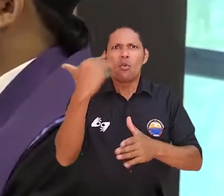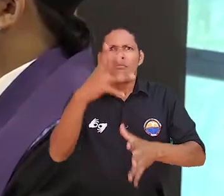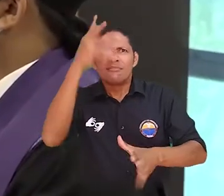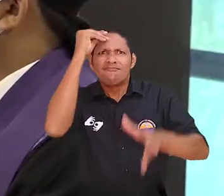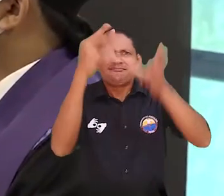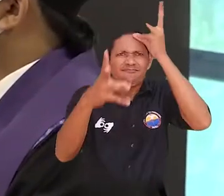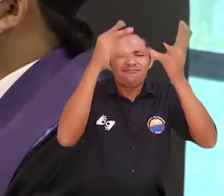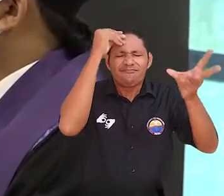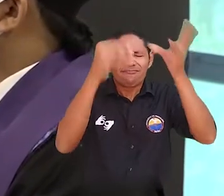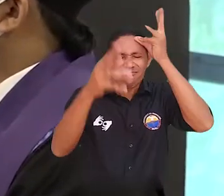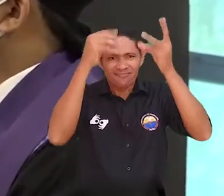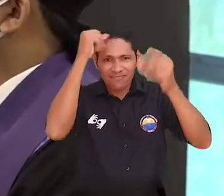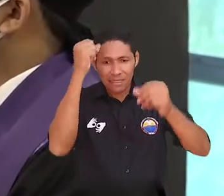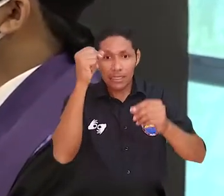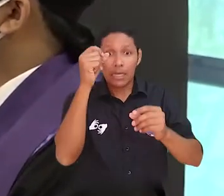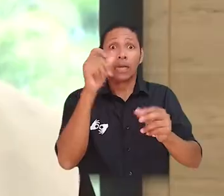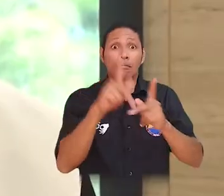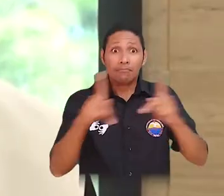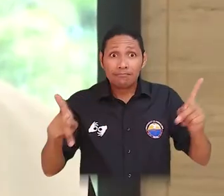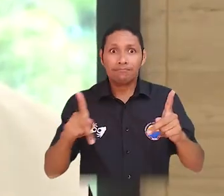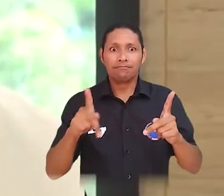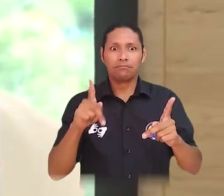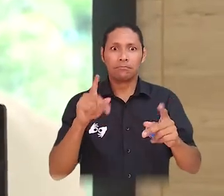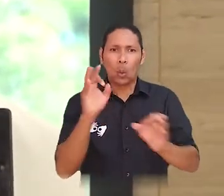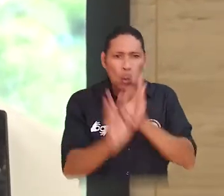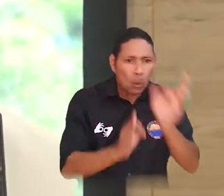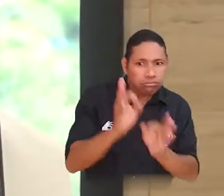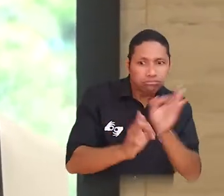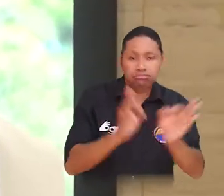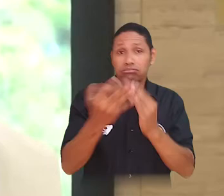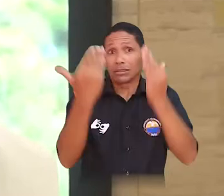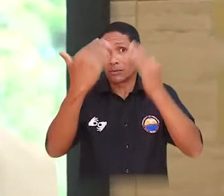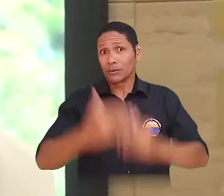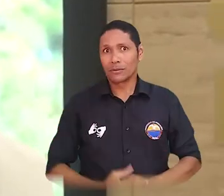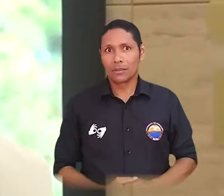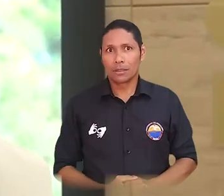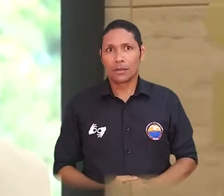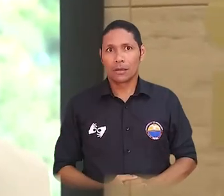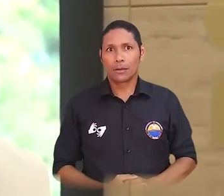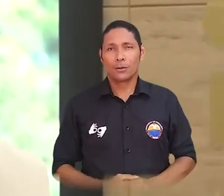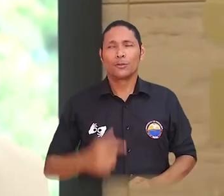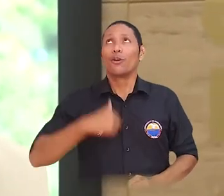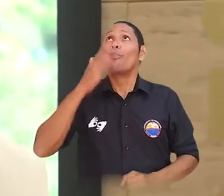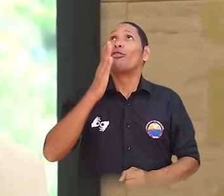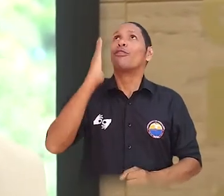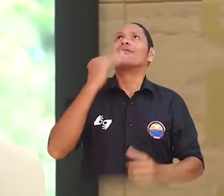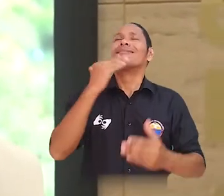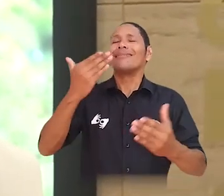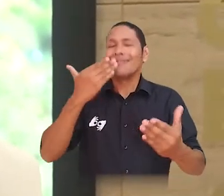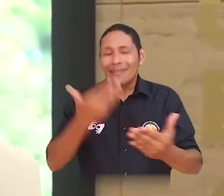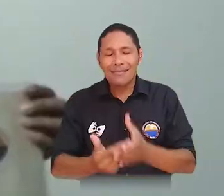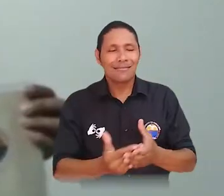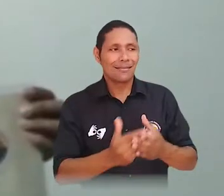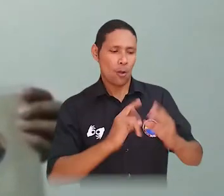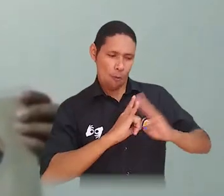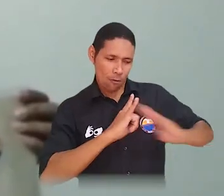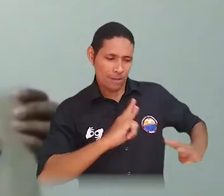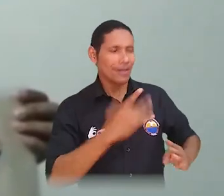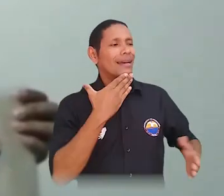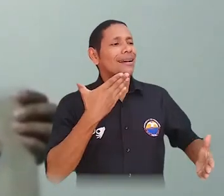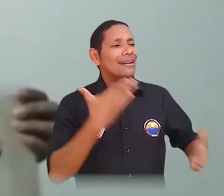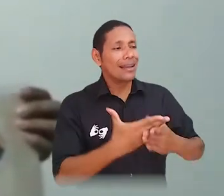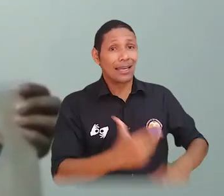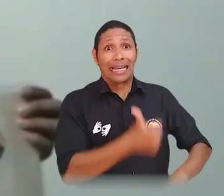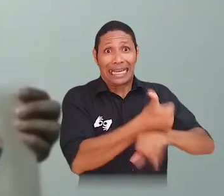desafíos, una gran oportunidad para aprender, una gran oportunidad para brindar cuidado y para atender a la población en general. Agradezco a